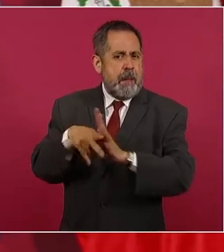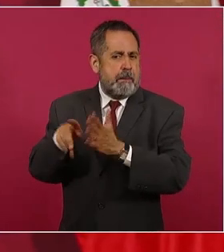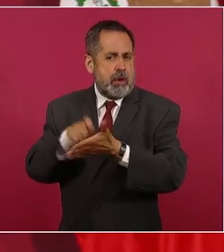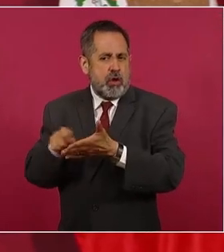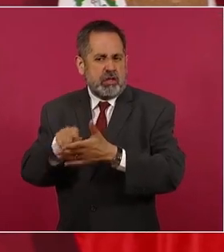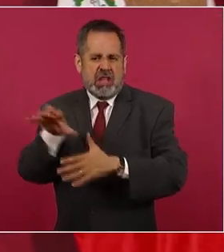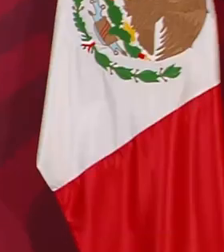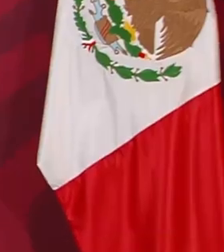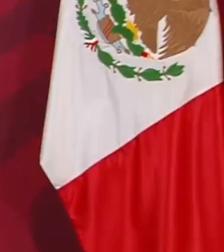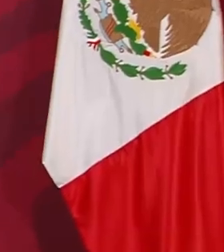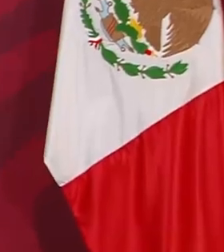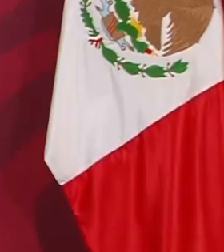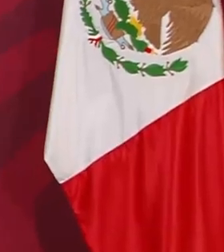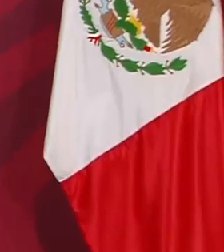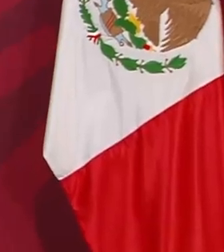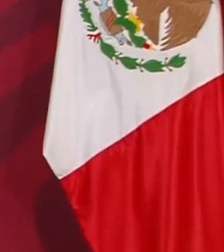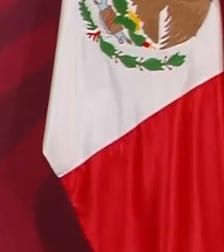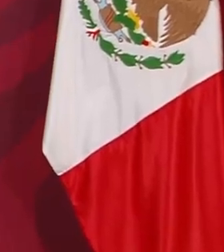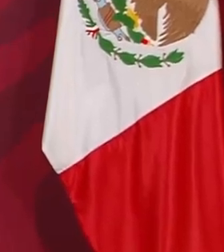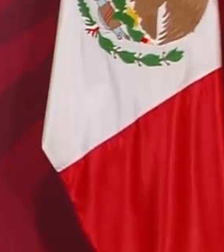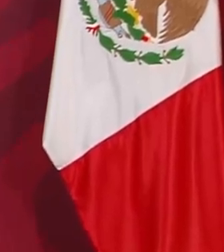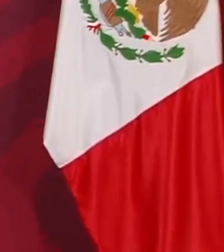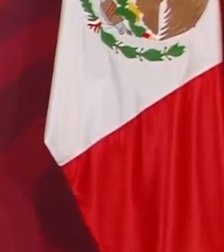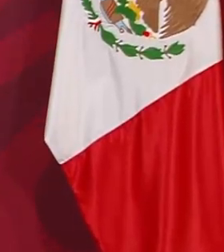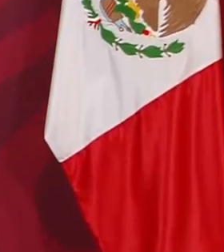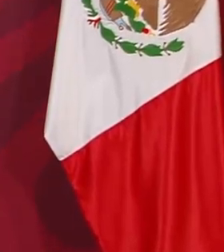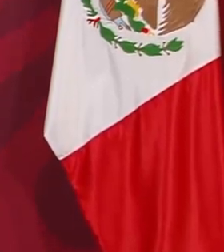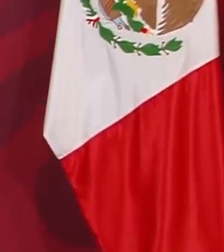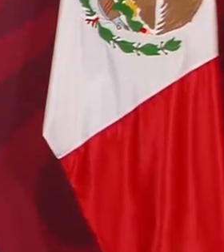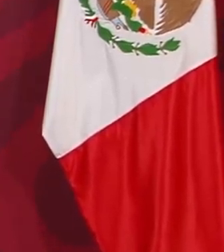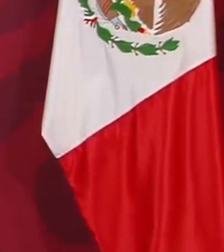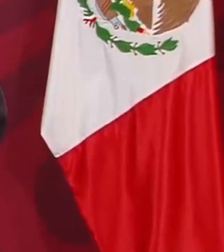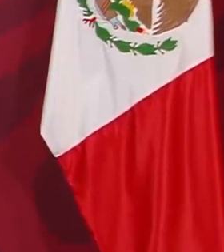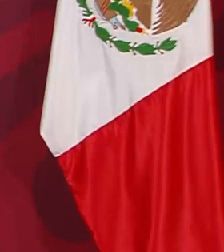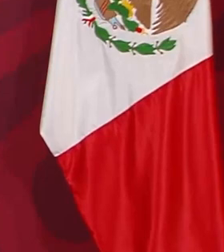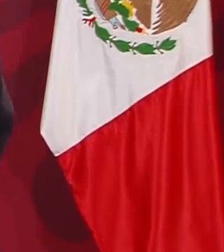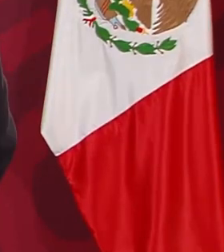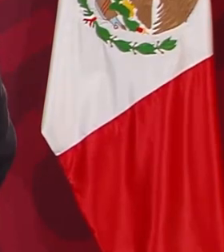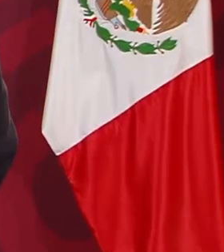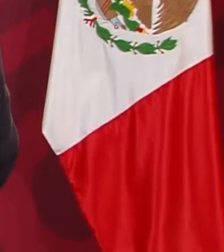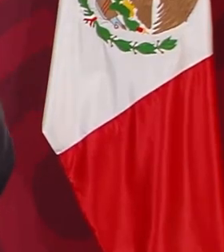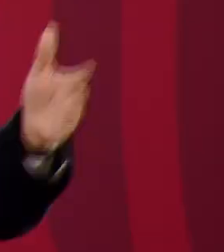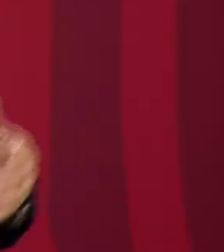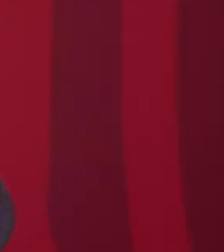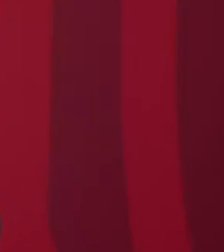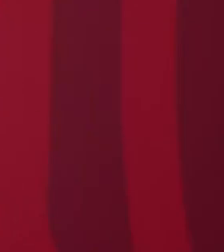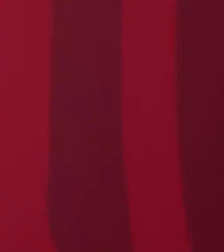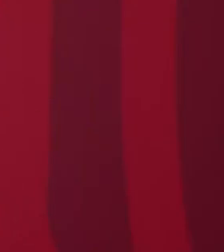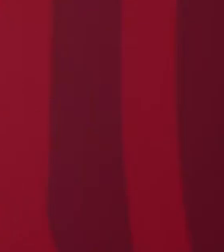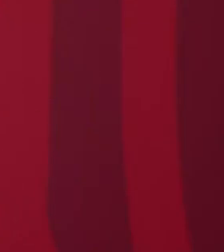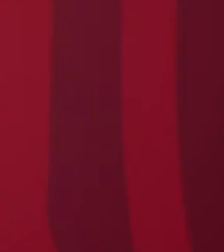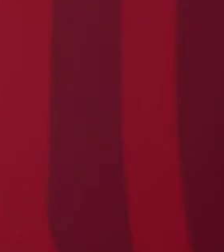y en sus archivos que por eso ya se dejaron de ordenar.